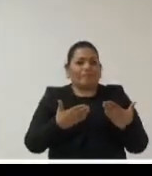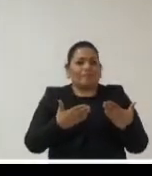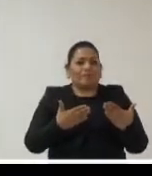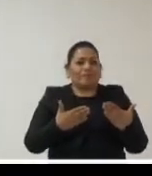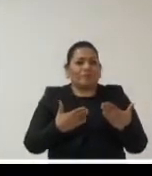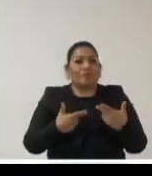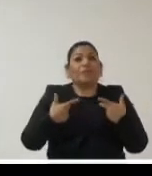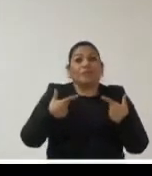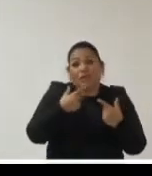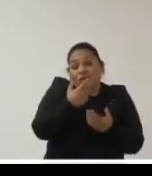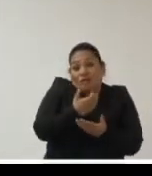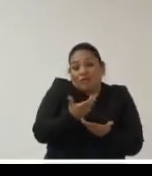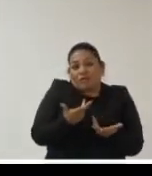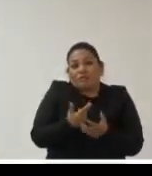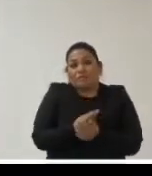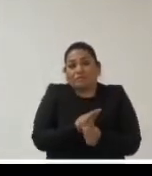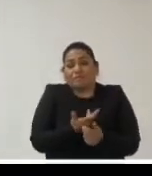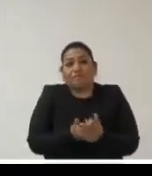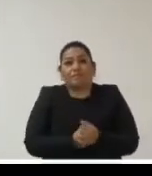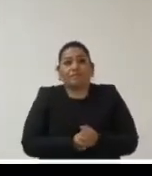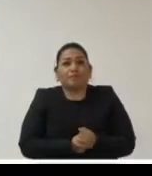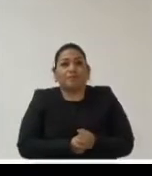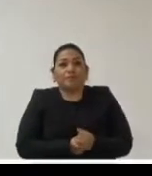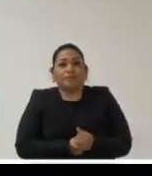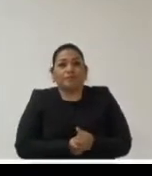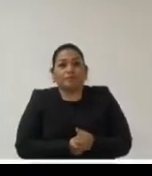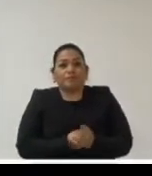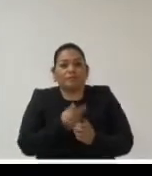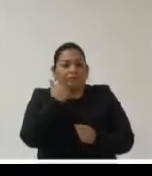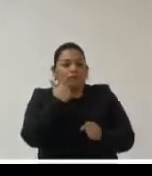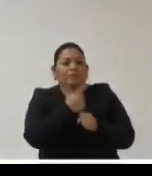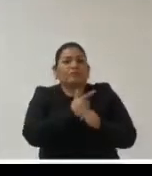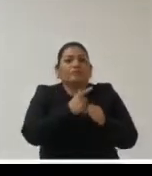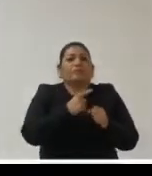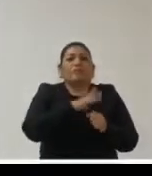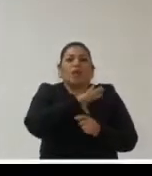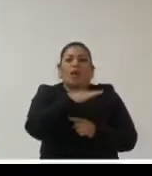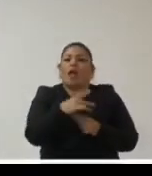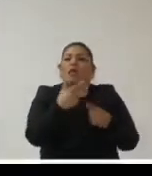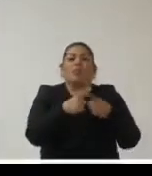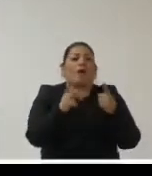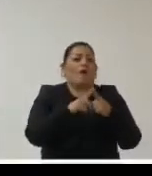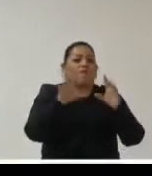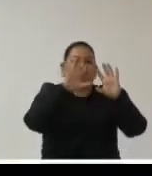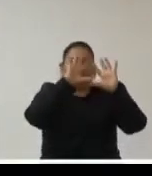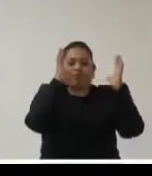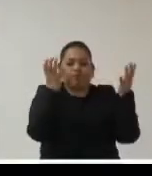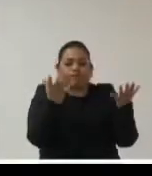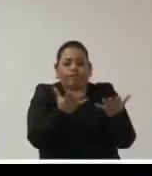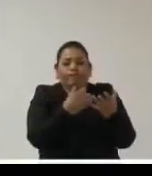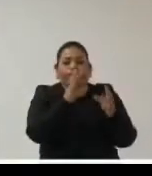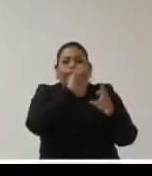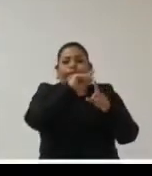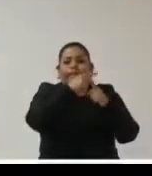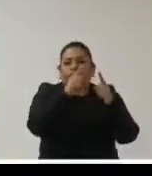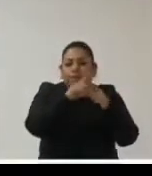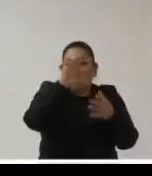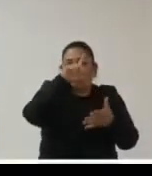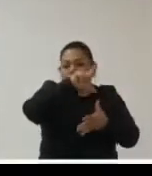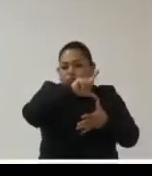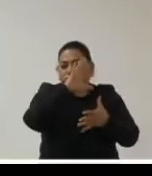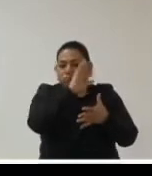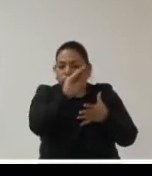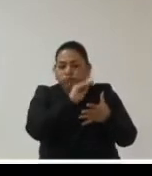son las personas más desposeídas ¿no? ¿y qué es lo que hemos visto en general en distintos países y que había a propósito de eso y nos